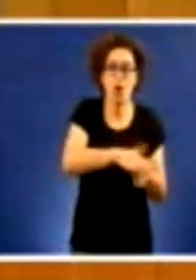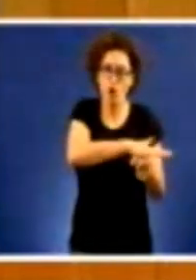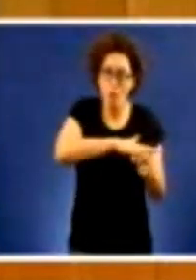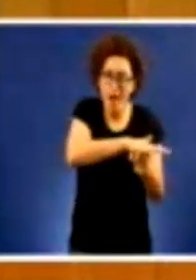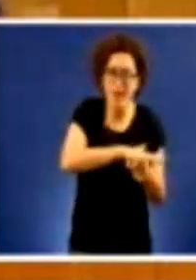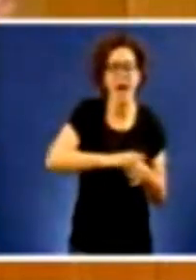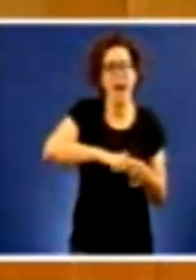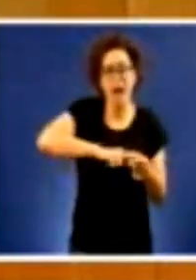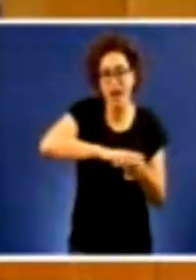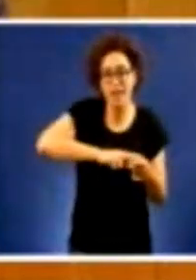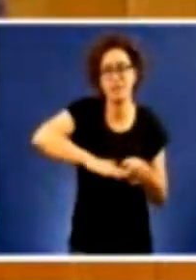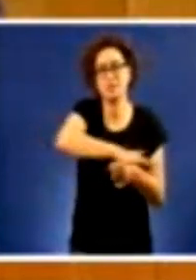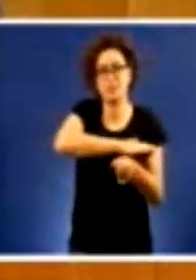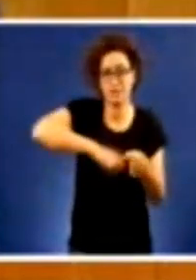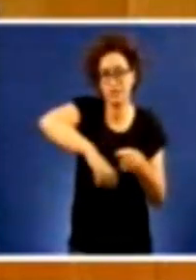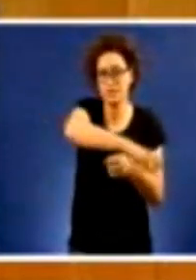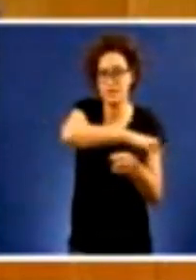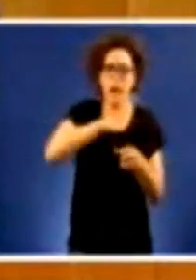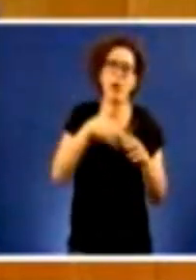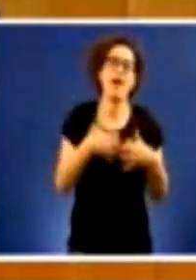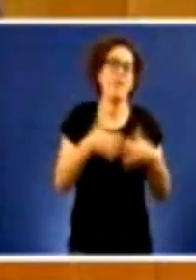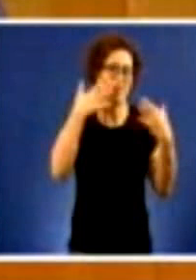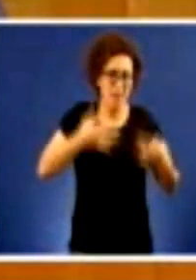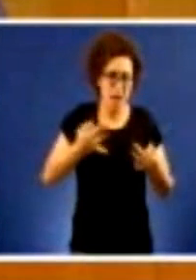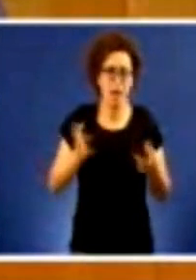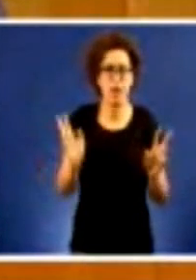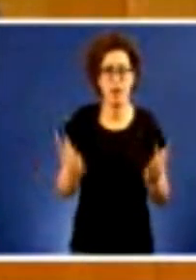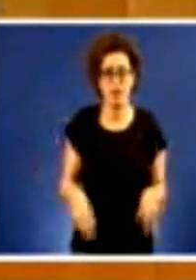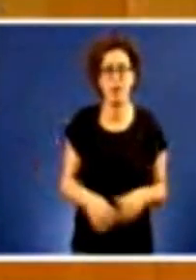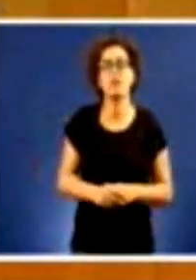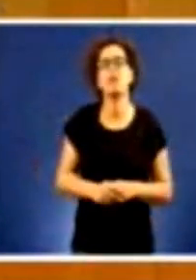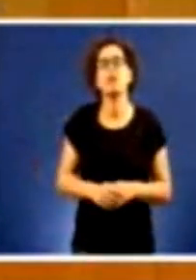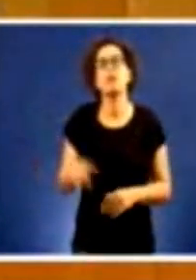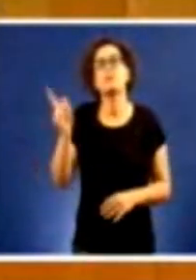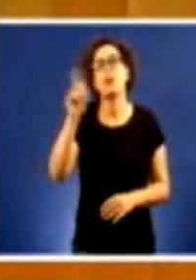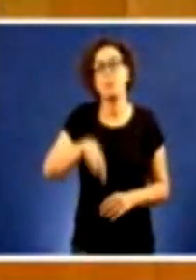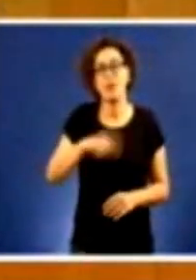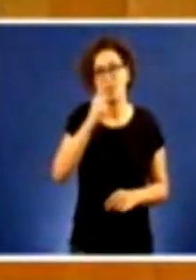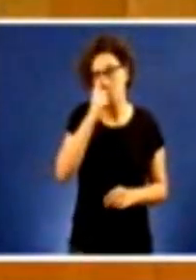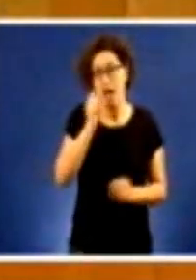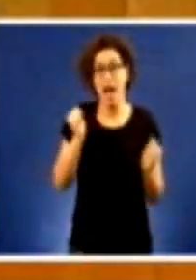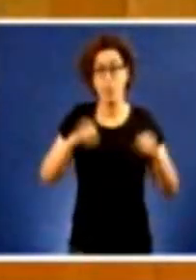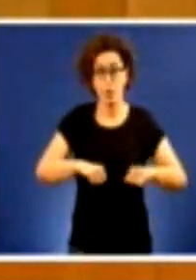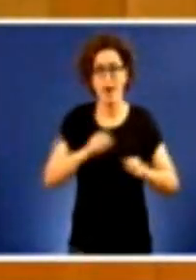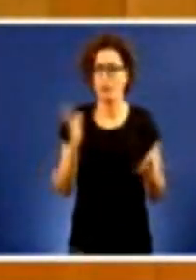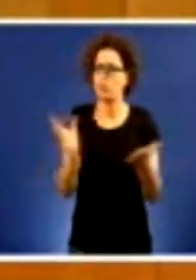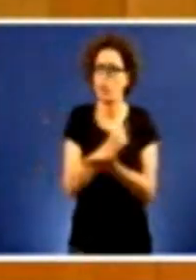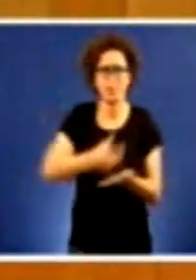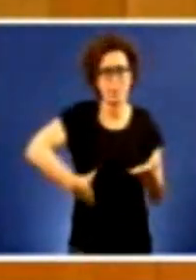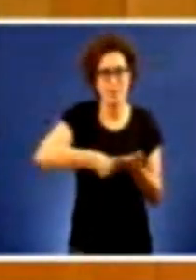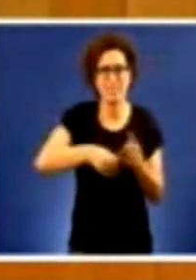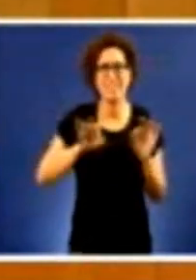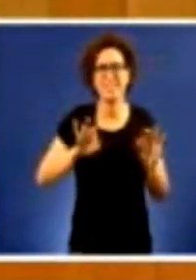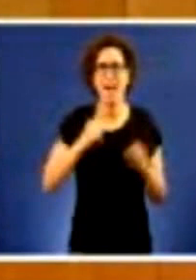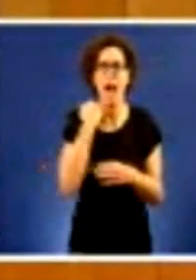metropolitanas que como realmente se está funcionando e como non aprobar tamén todas as emendas apoio todas as emendas